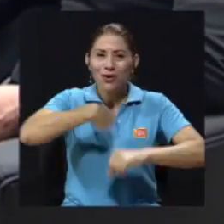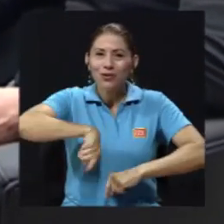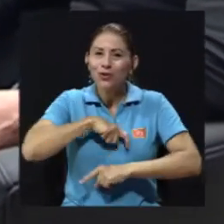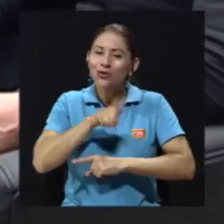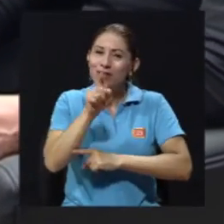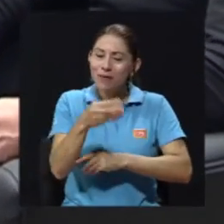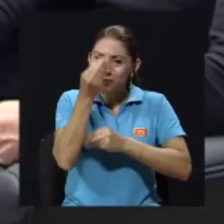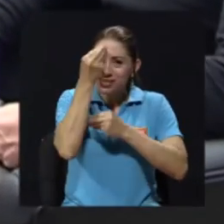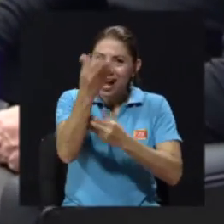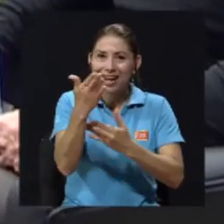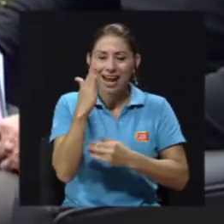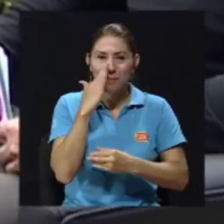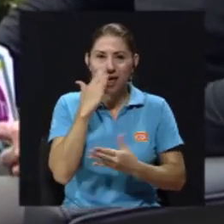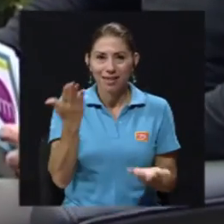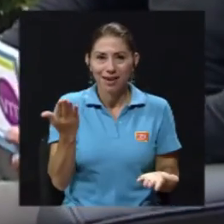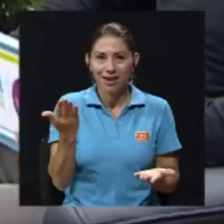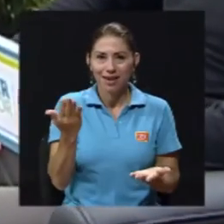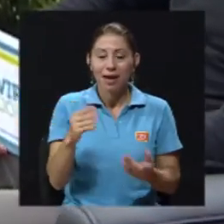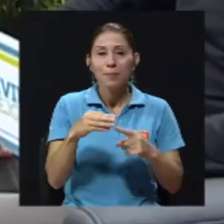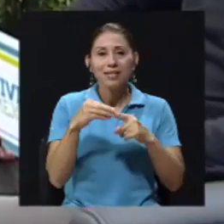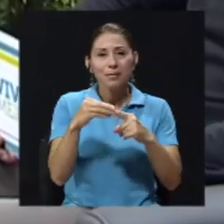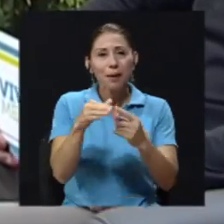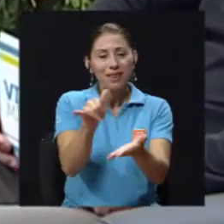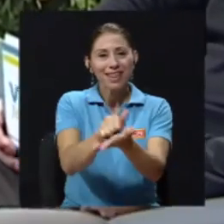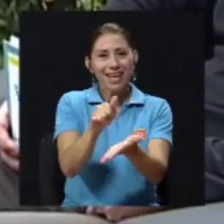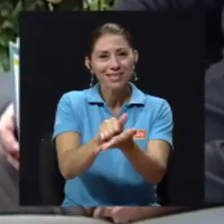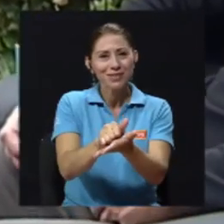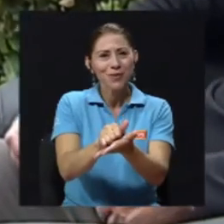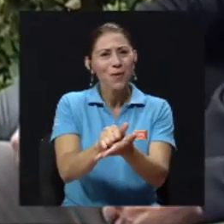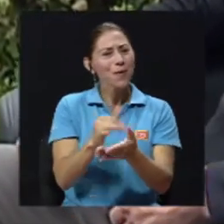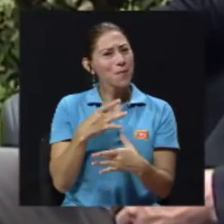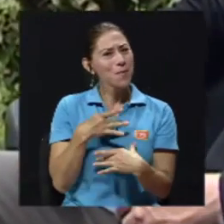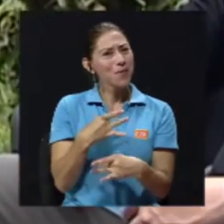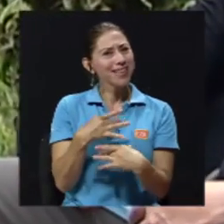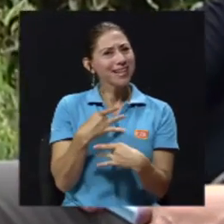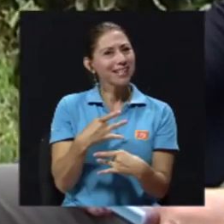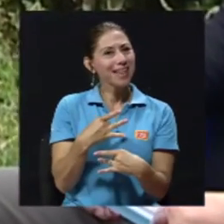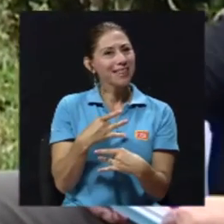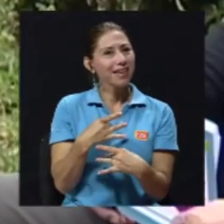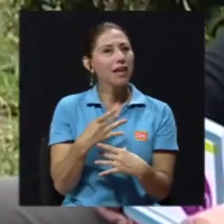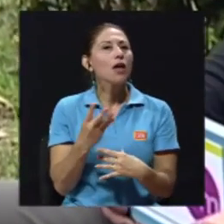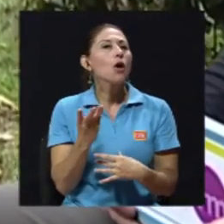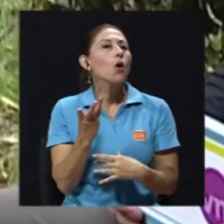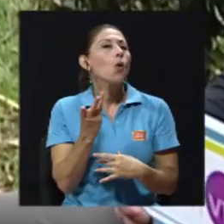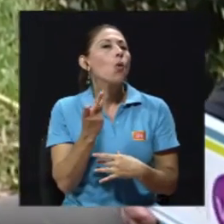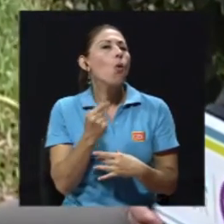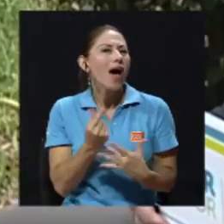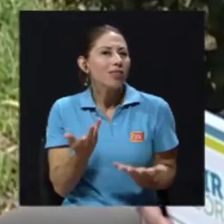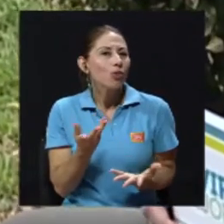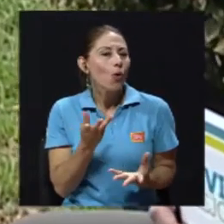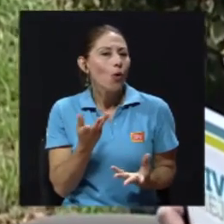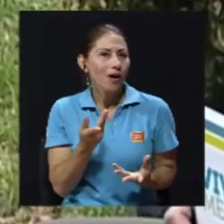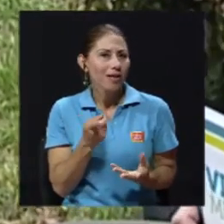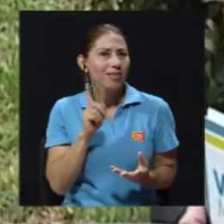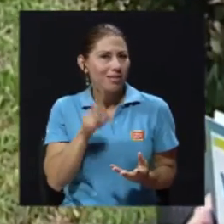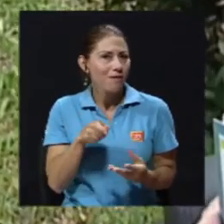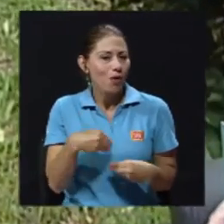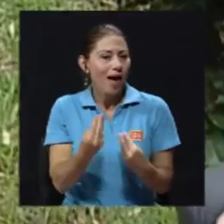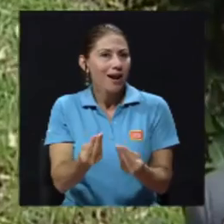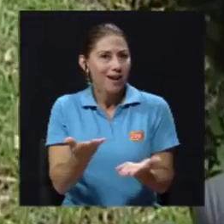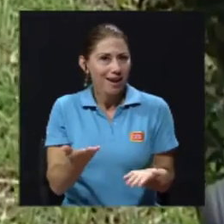que darle a la madre. Eso principalmente, muy curioso es, ¿cuánto tengo que darle leche materna? Otra pregunta.